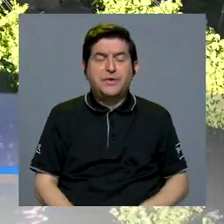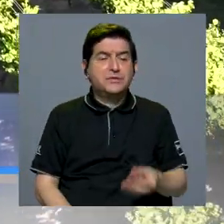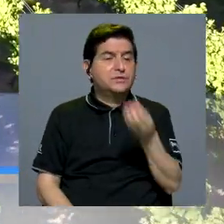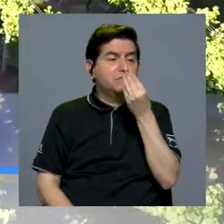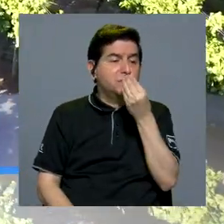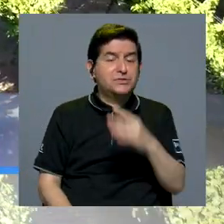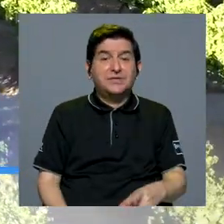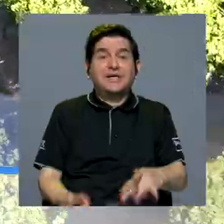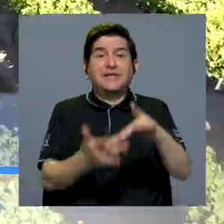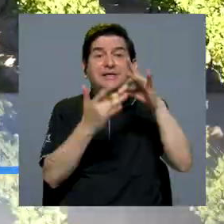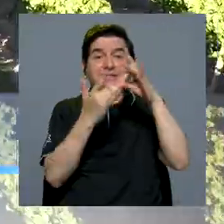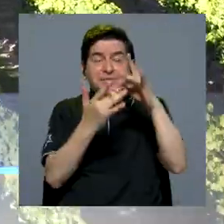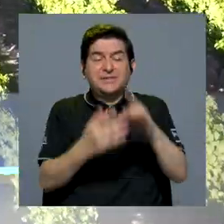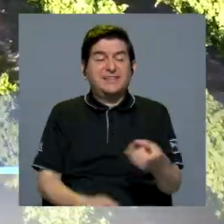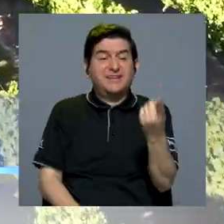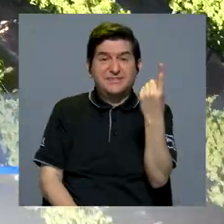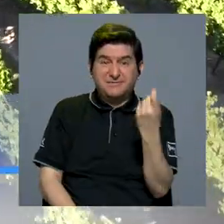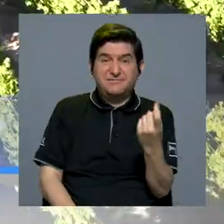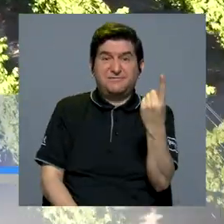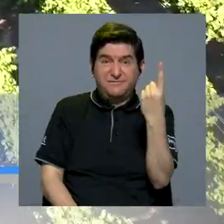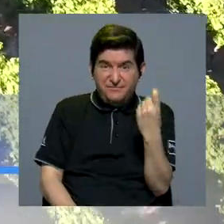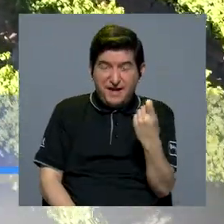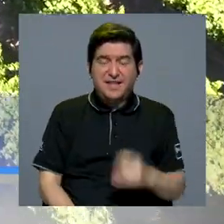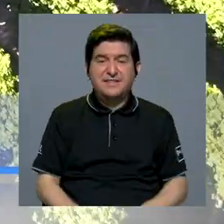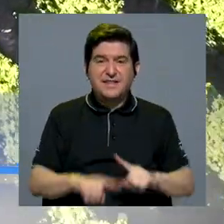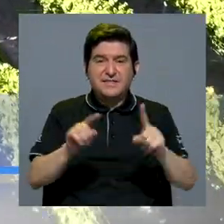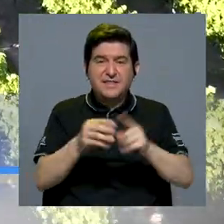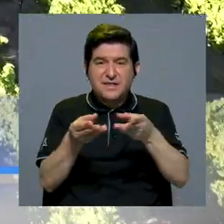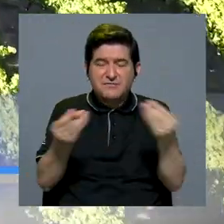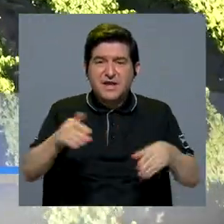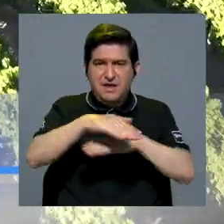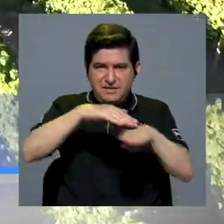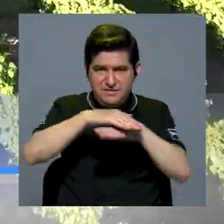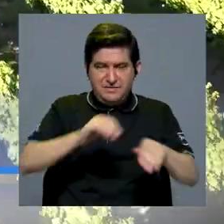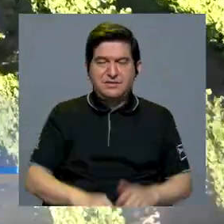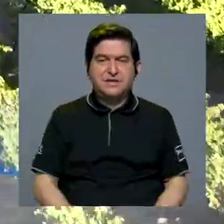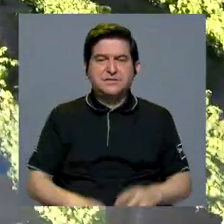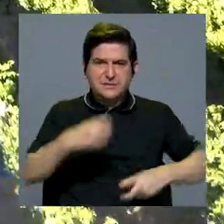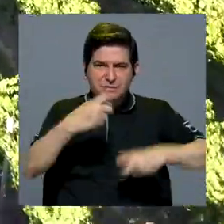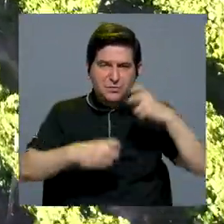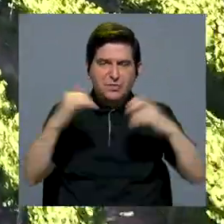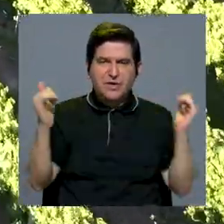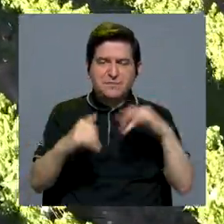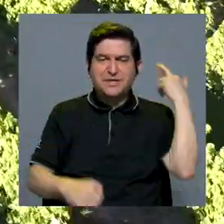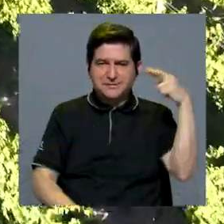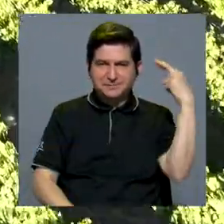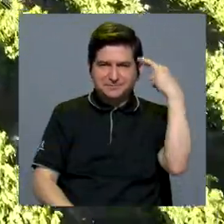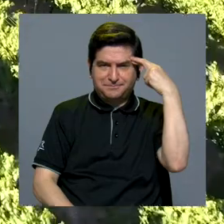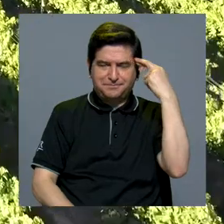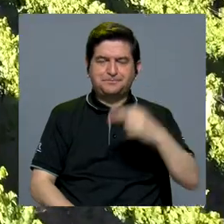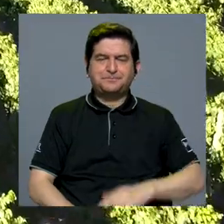alimentos y sobre todo de escasez de granos básicos y cereales por los conflictos armados.